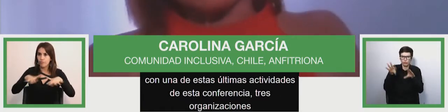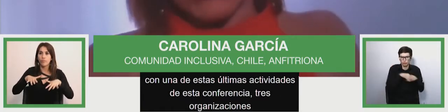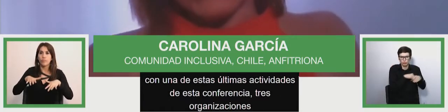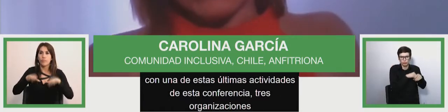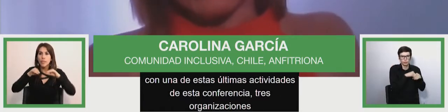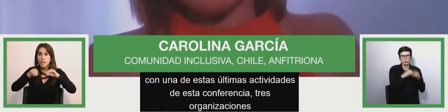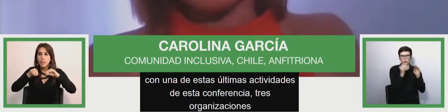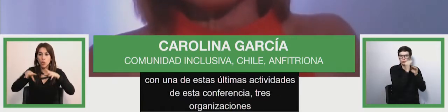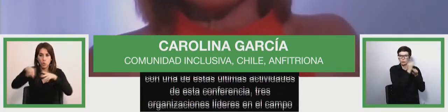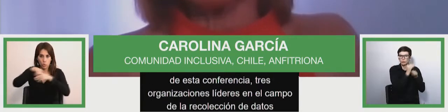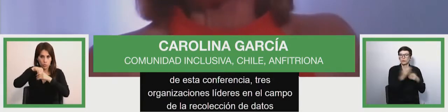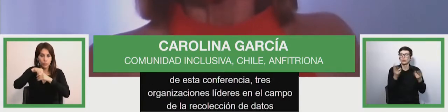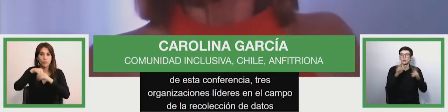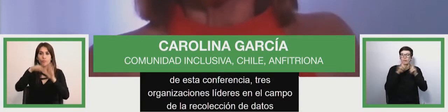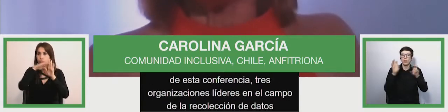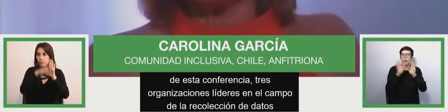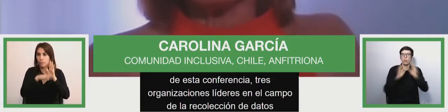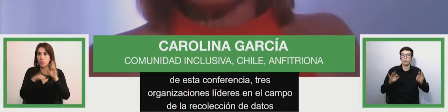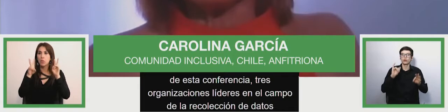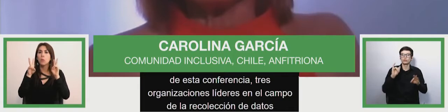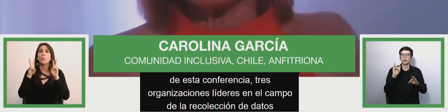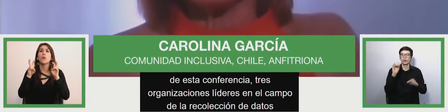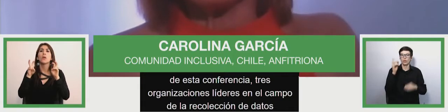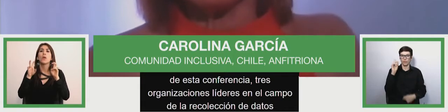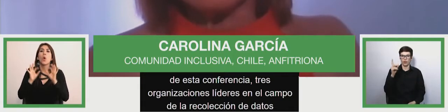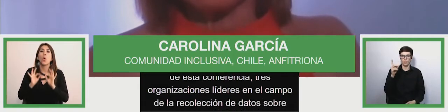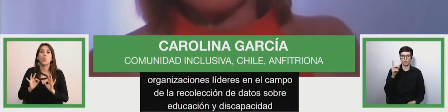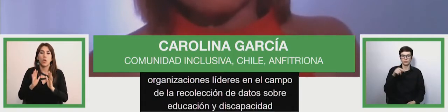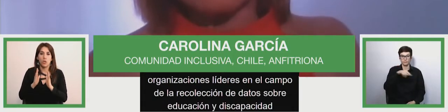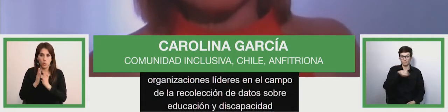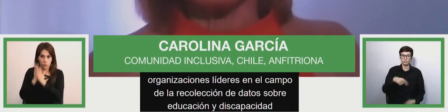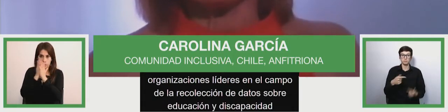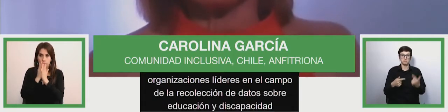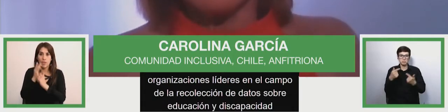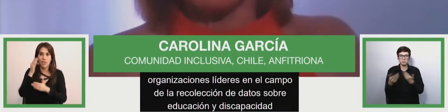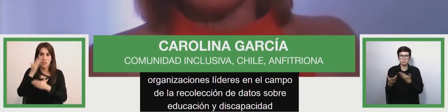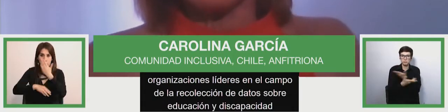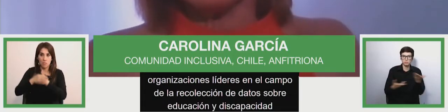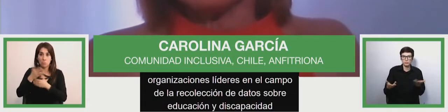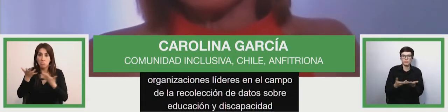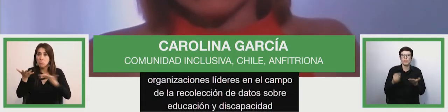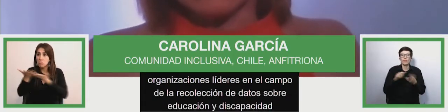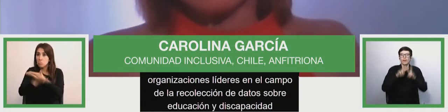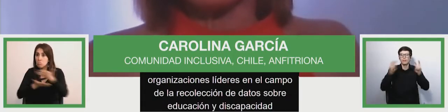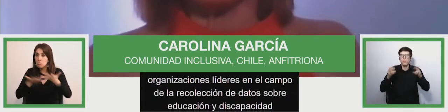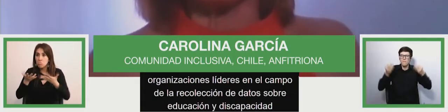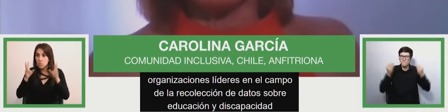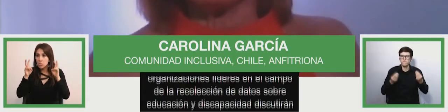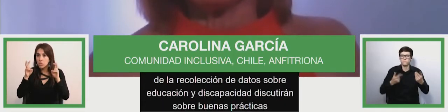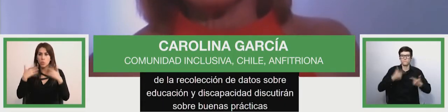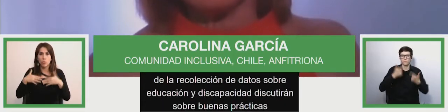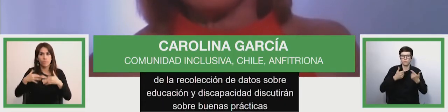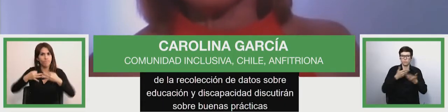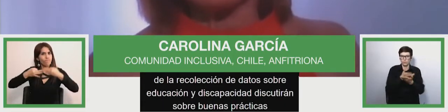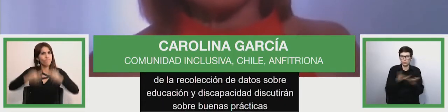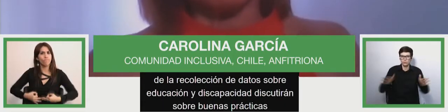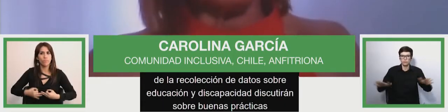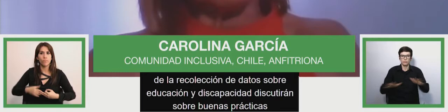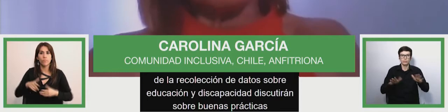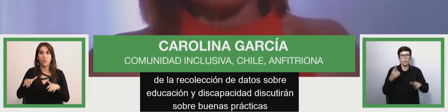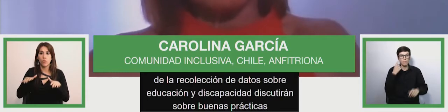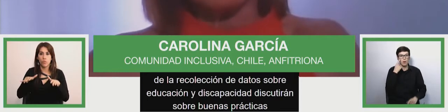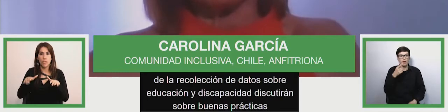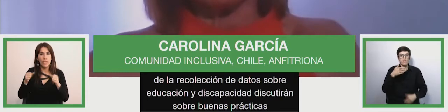educación y discapacidad discutirán sobre buenas prácticas para monitorear el avance y los